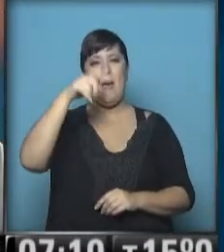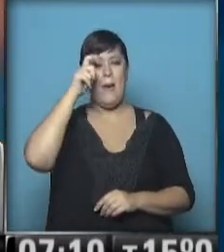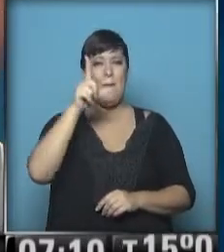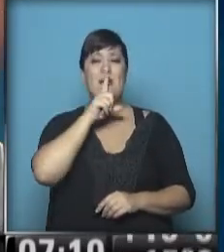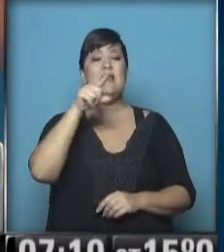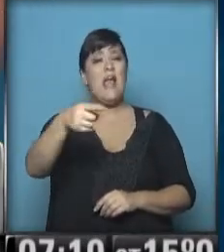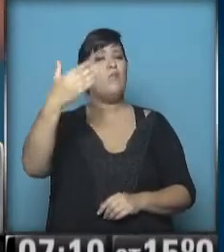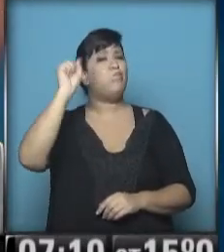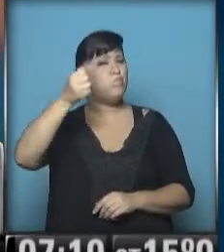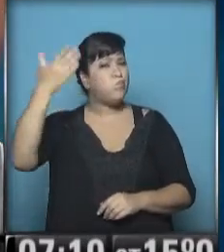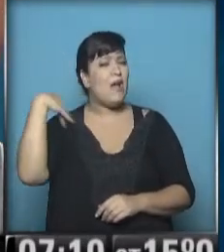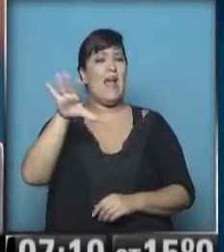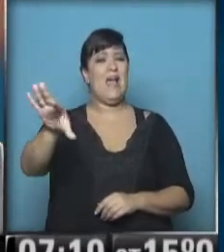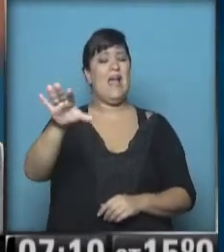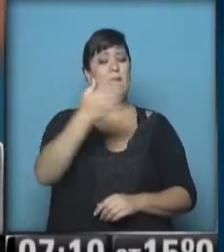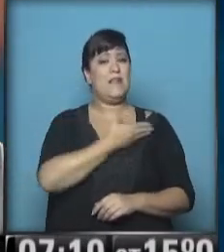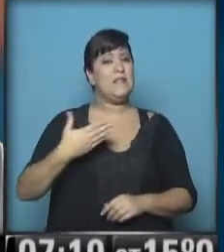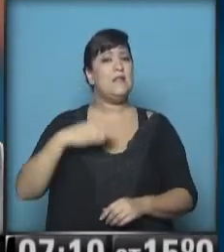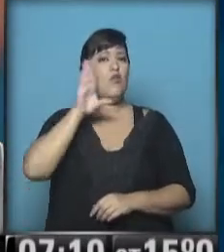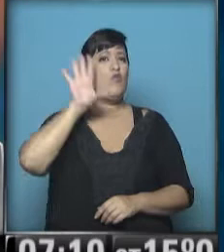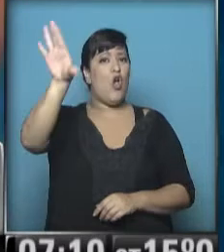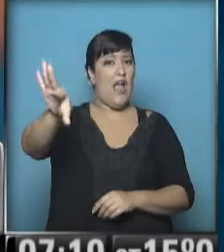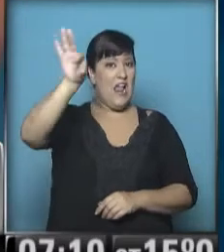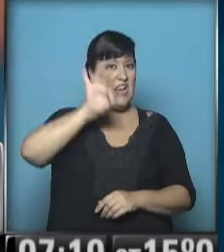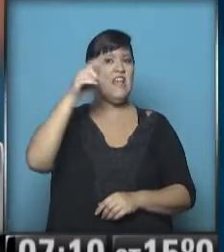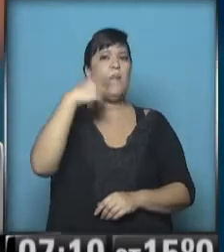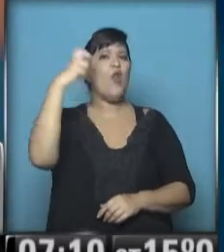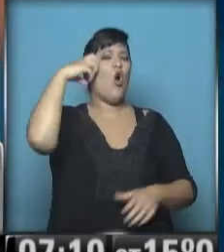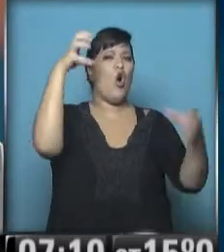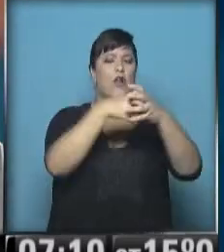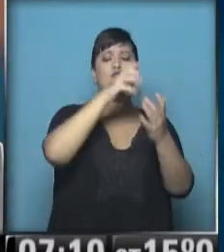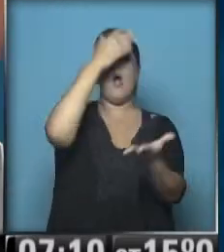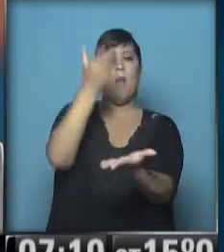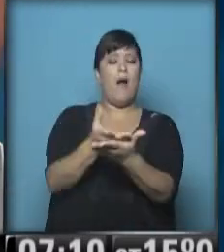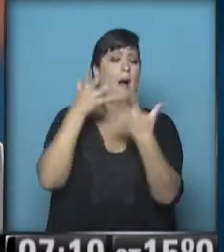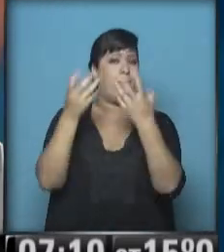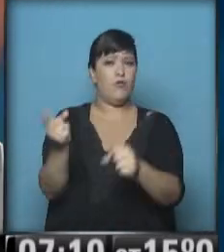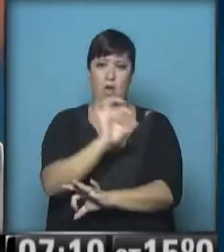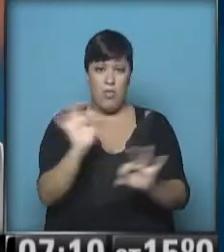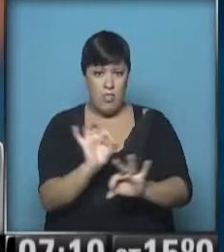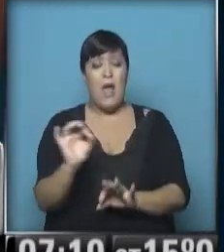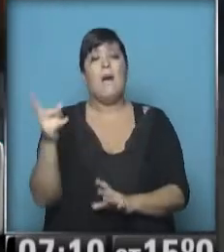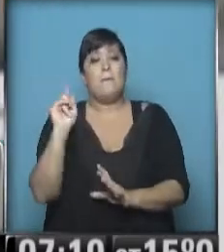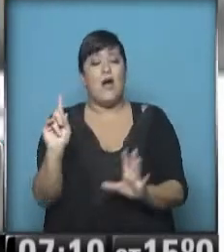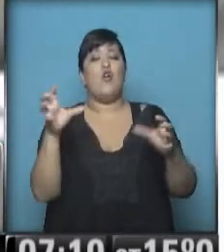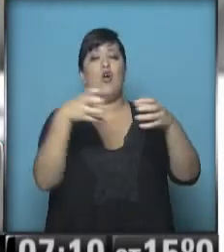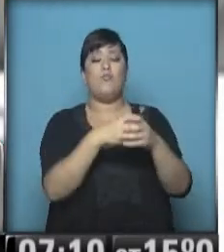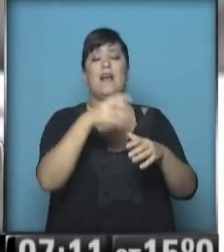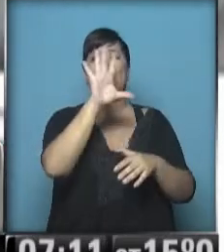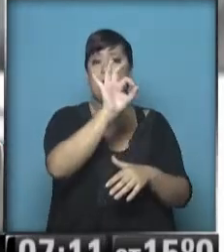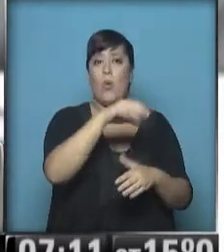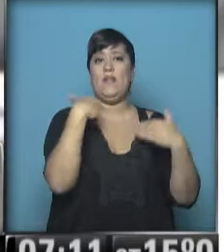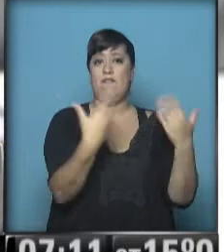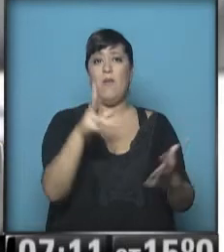había sido elegido en realidad por el presidente Barack Obama, pero no tenía el apoyo del Congreso. Lo aprobaron por 50 votos a favor, 39